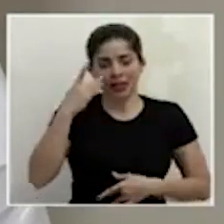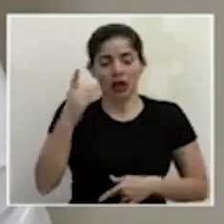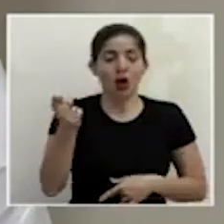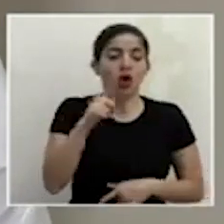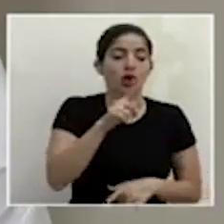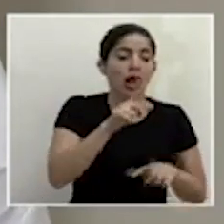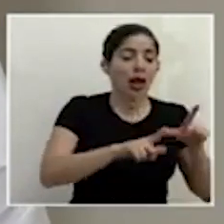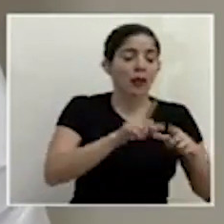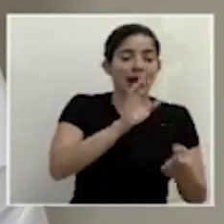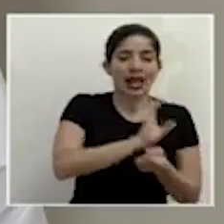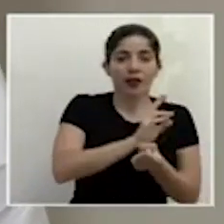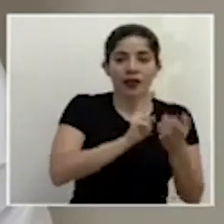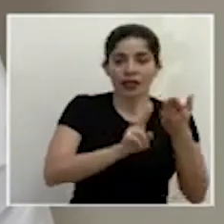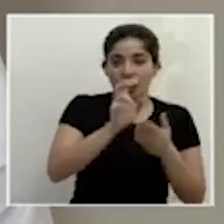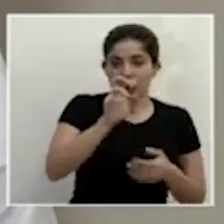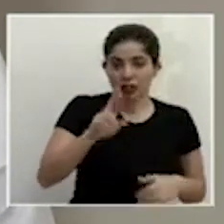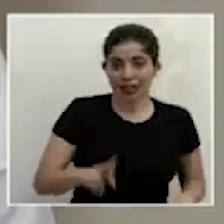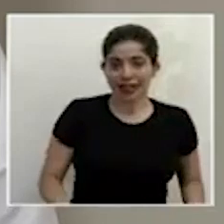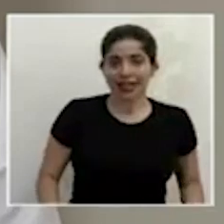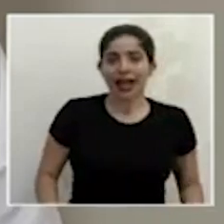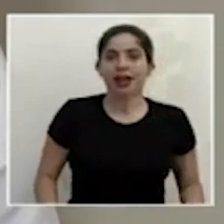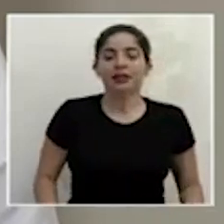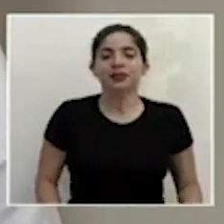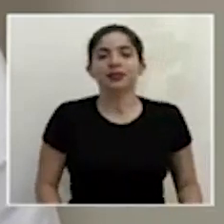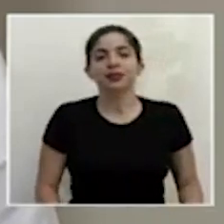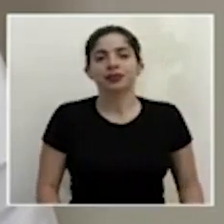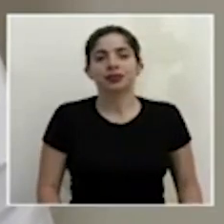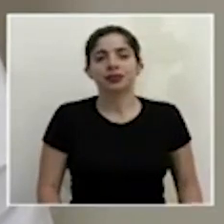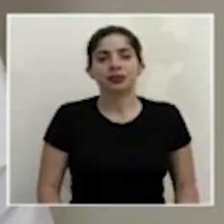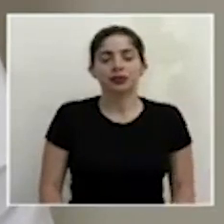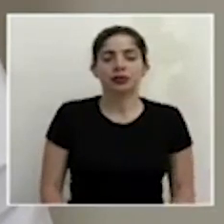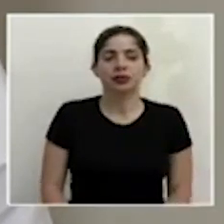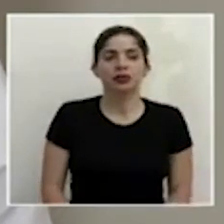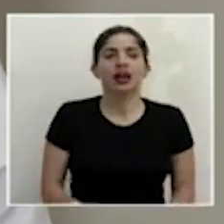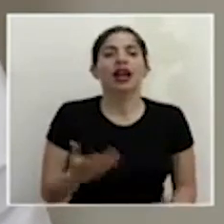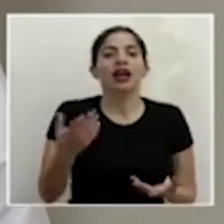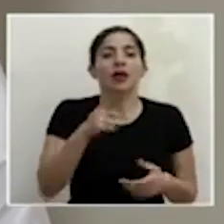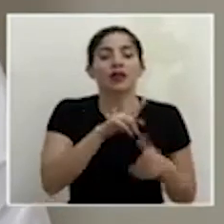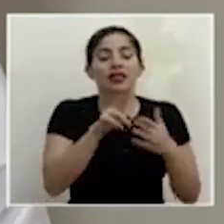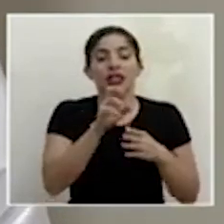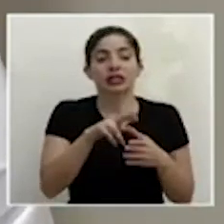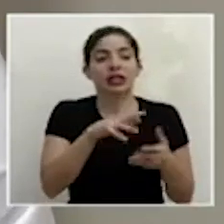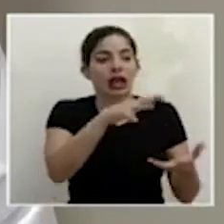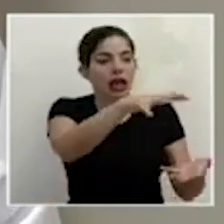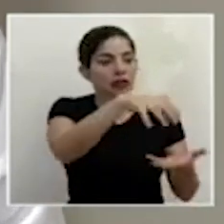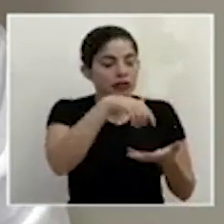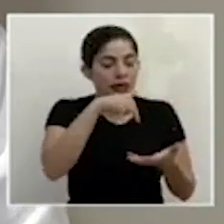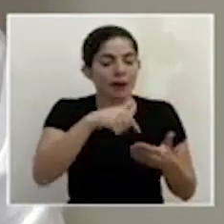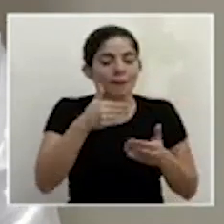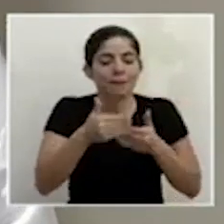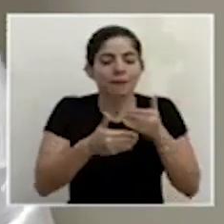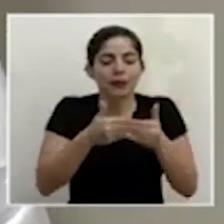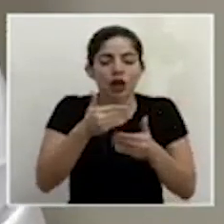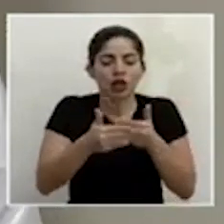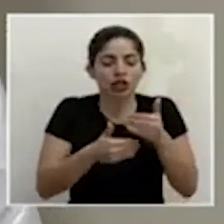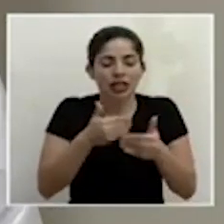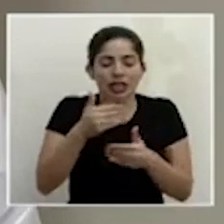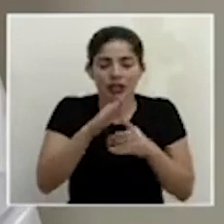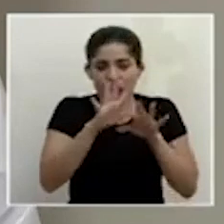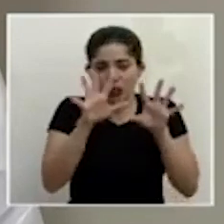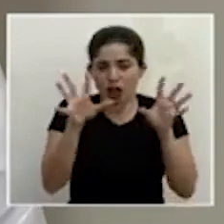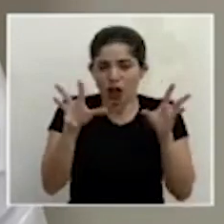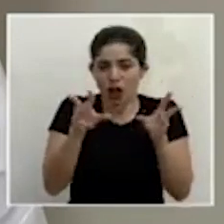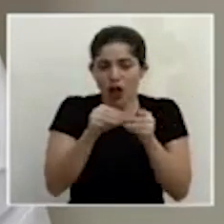clínico de la universidad de Costa Rica en recibir y en hacer un procesamiento de todo